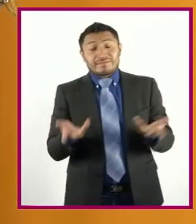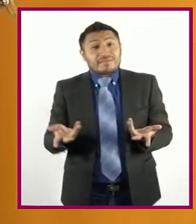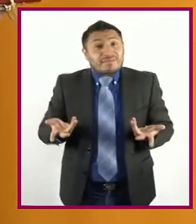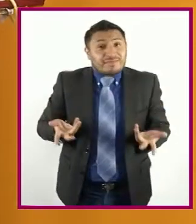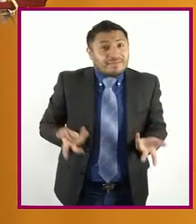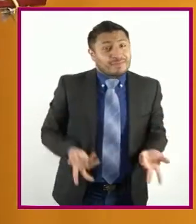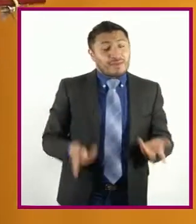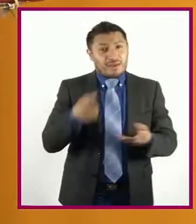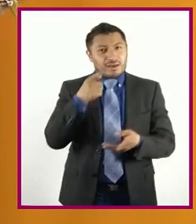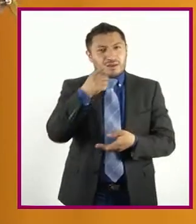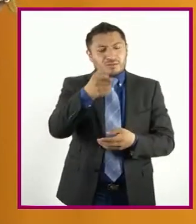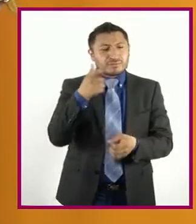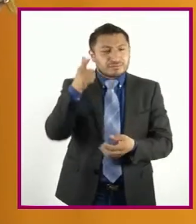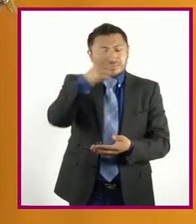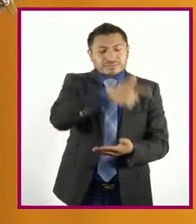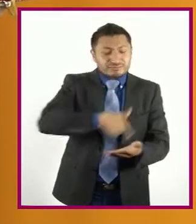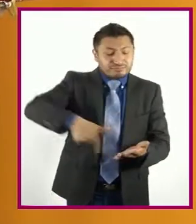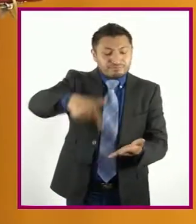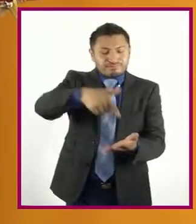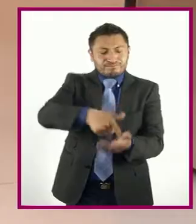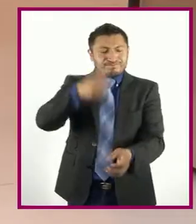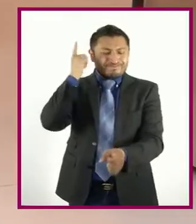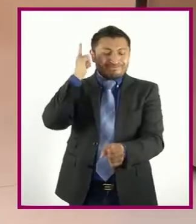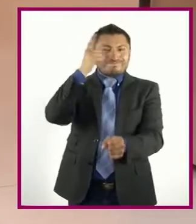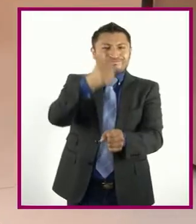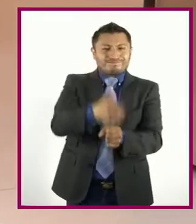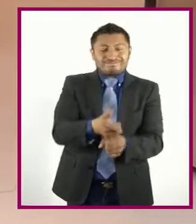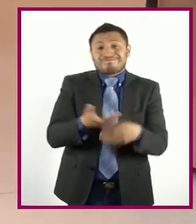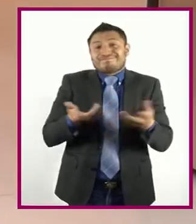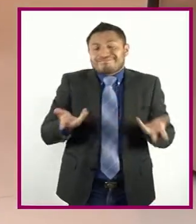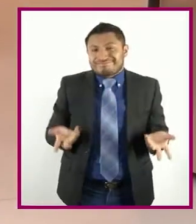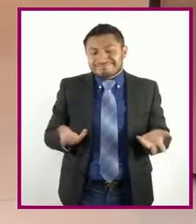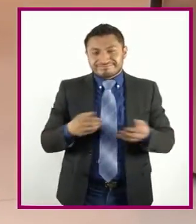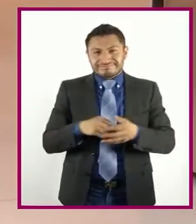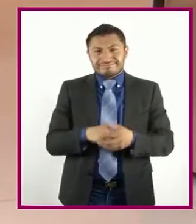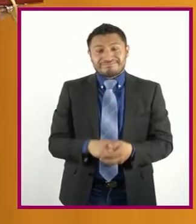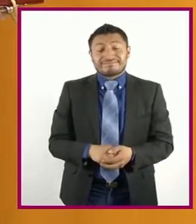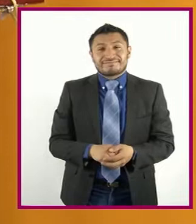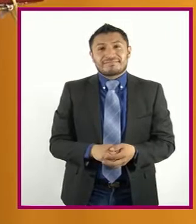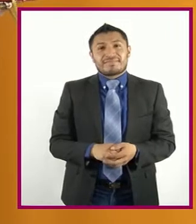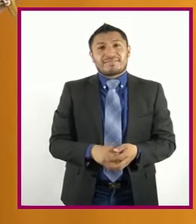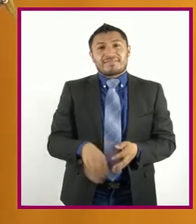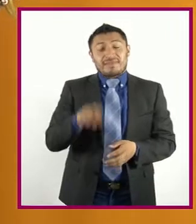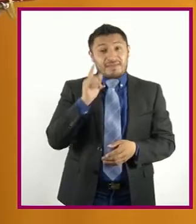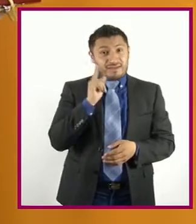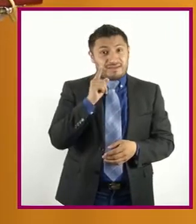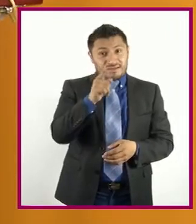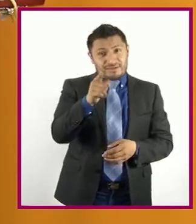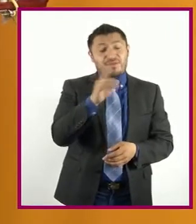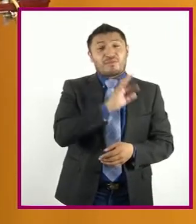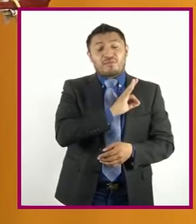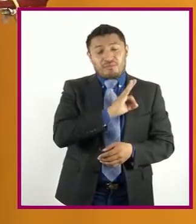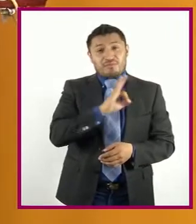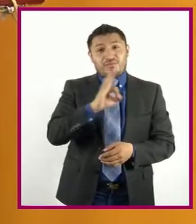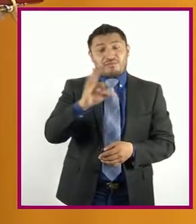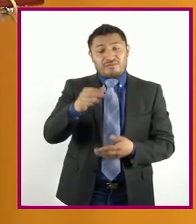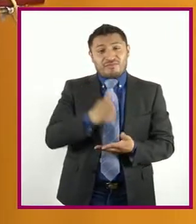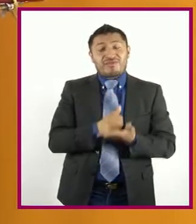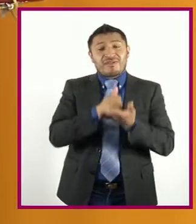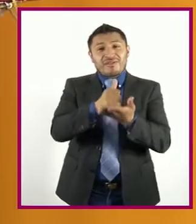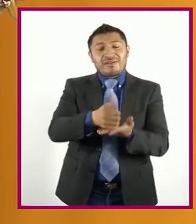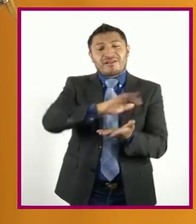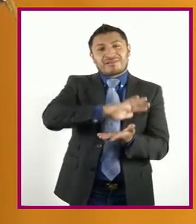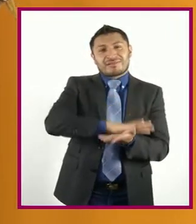encuentras Un lugar Un lugar Tú lo puedes Transform